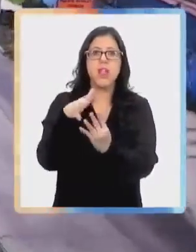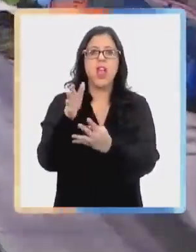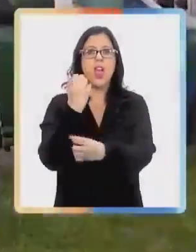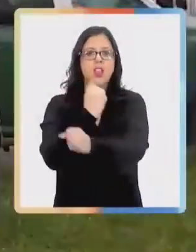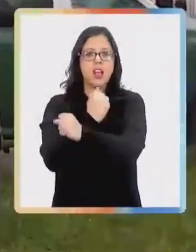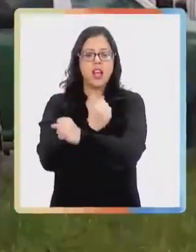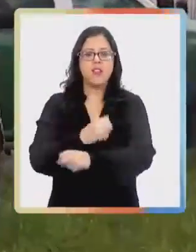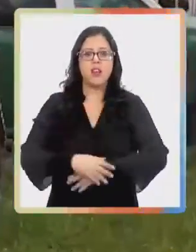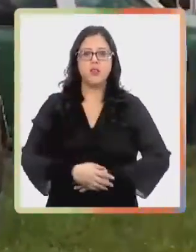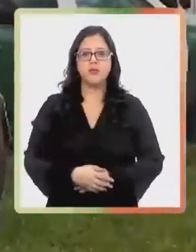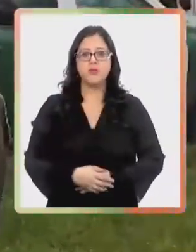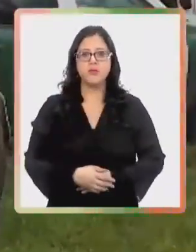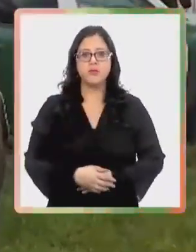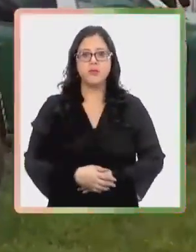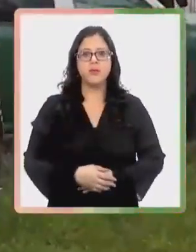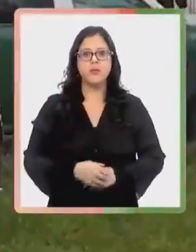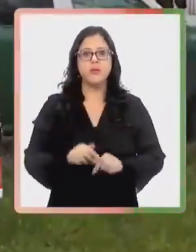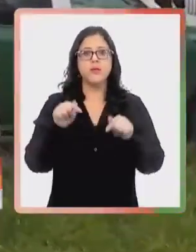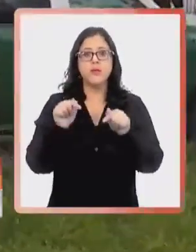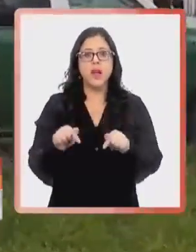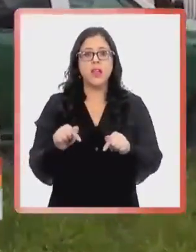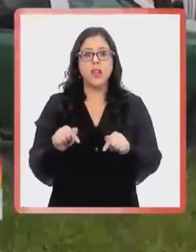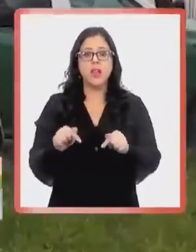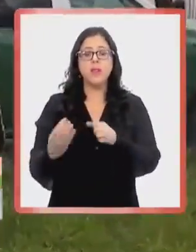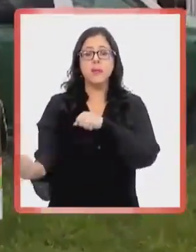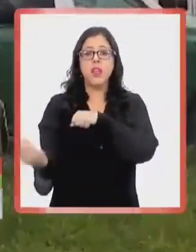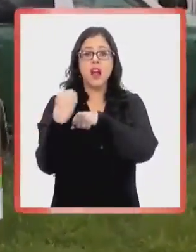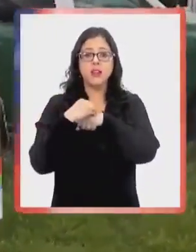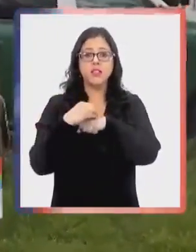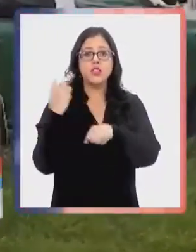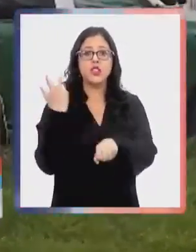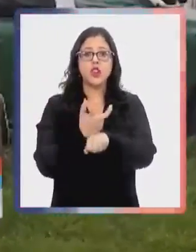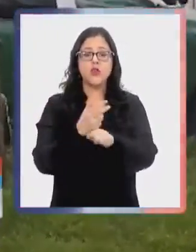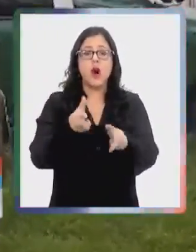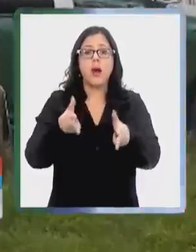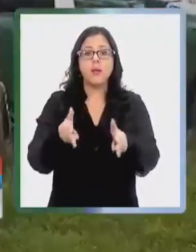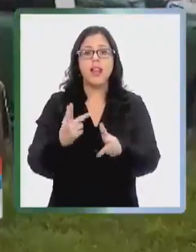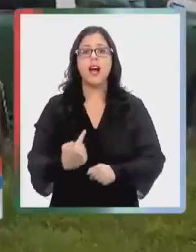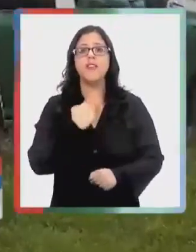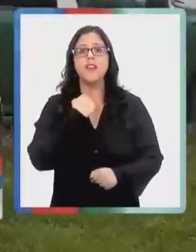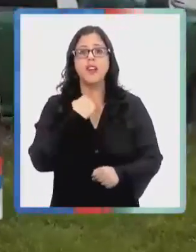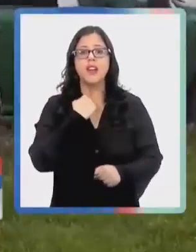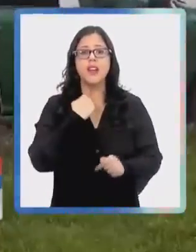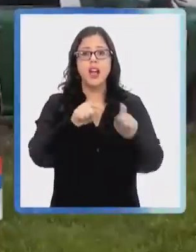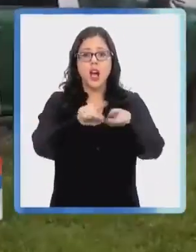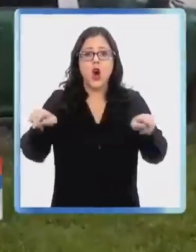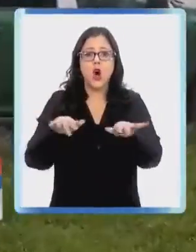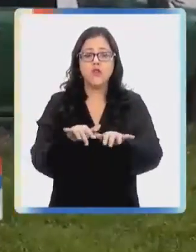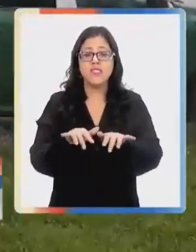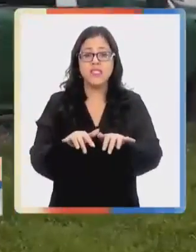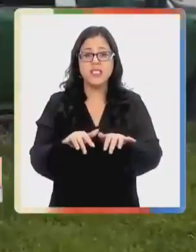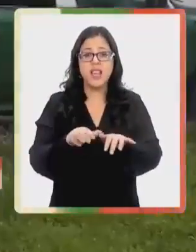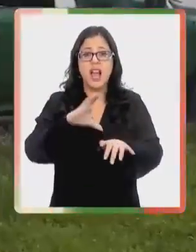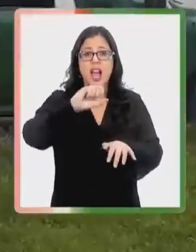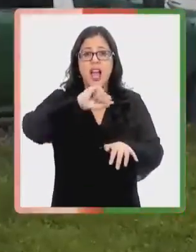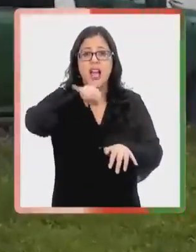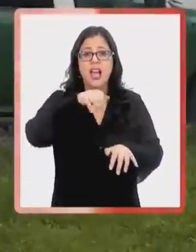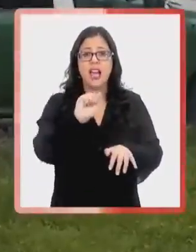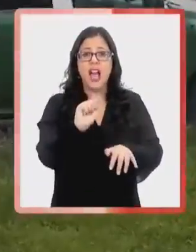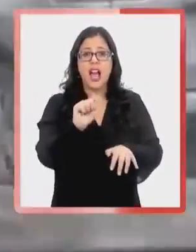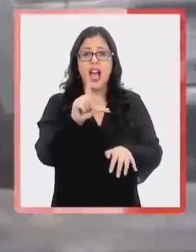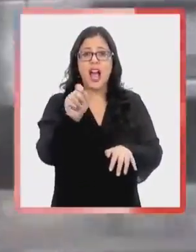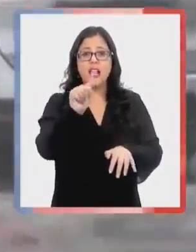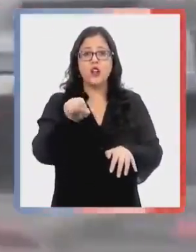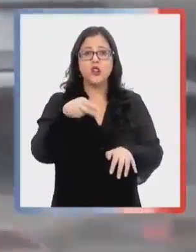Nuestra central de comunicación ha recibido un comunicado de un robo de intimidación que afectaba la oficina de la caja de compensación Los Héroes,